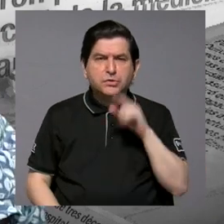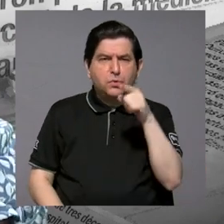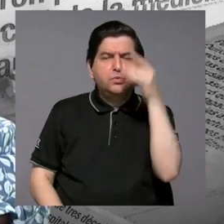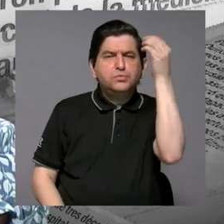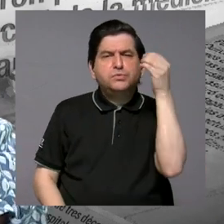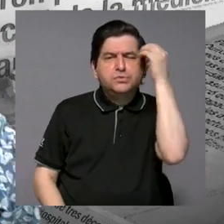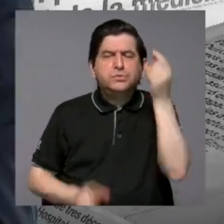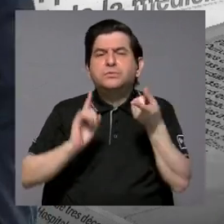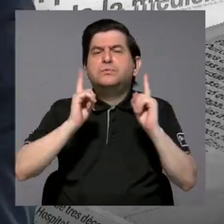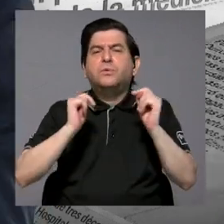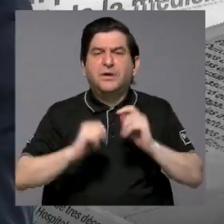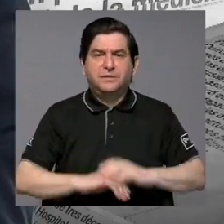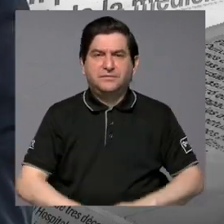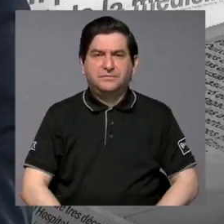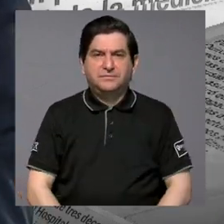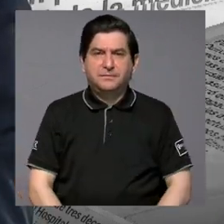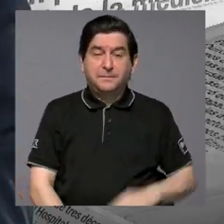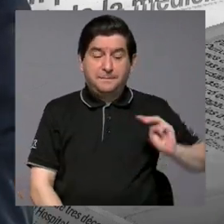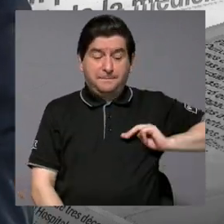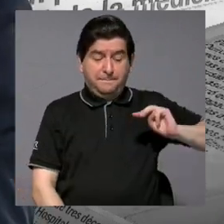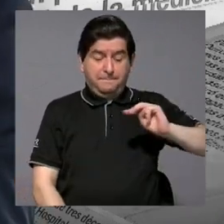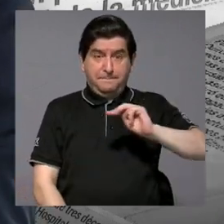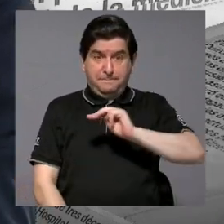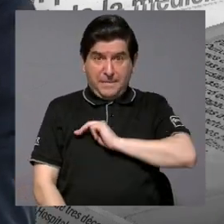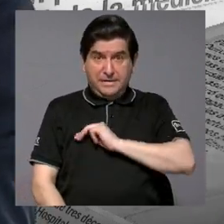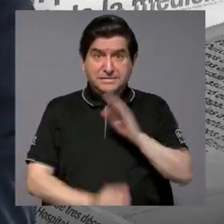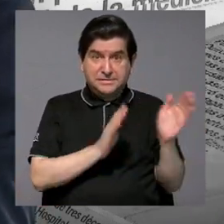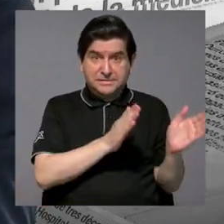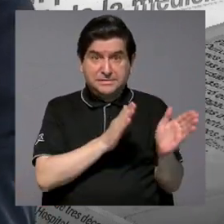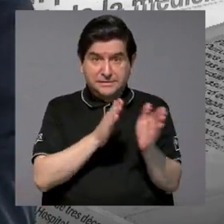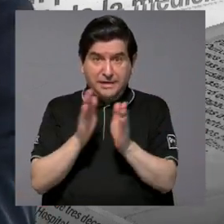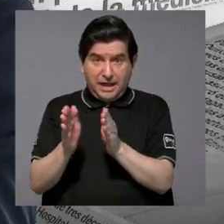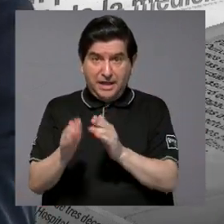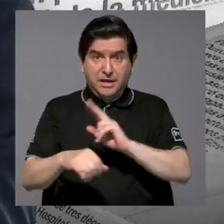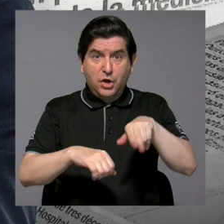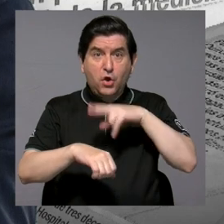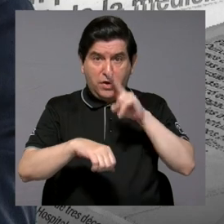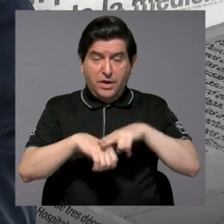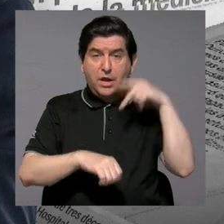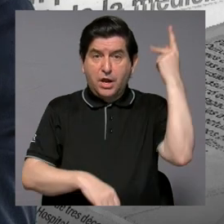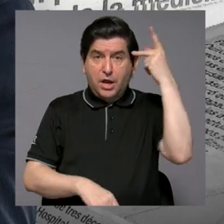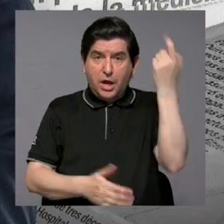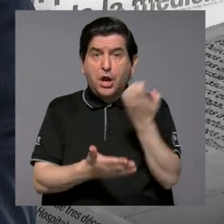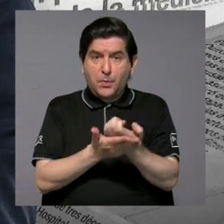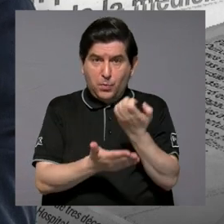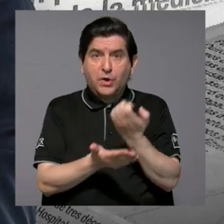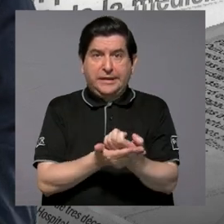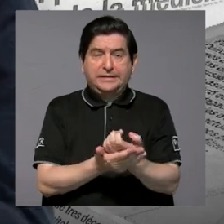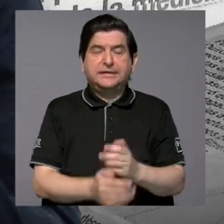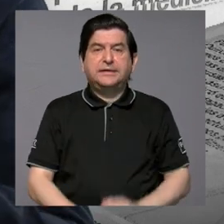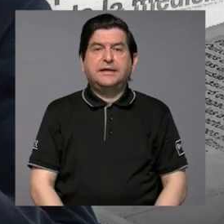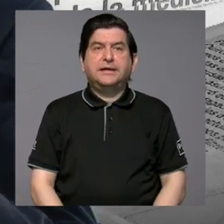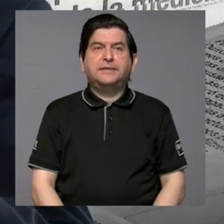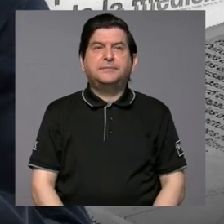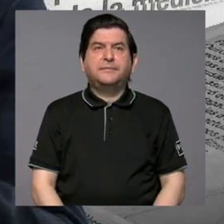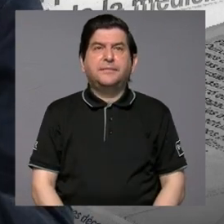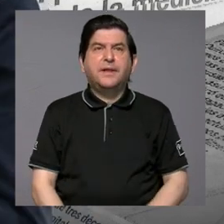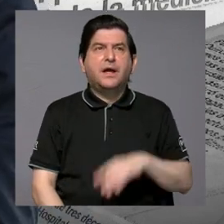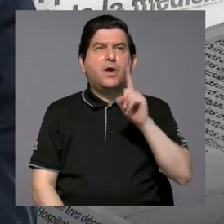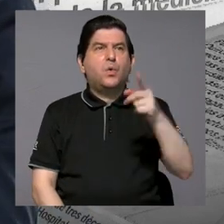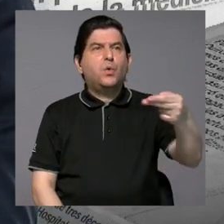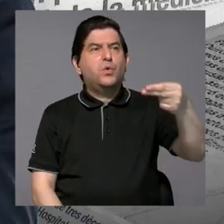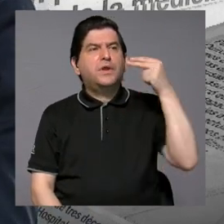parecer? El Ministerio de Planificación Nacional y Política Económica ha tenido una